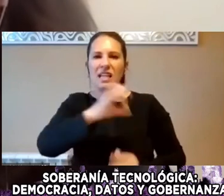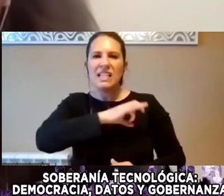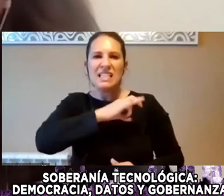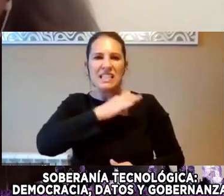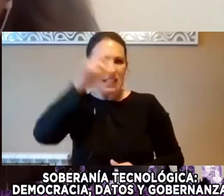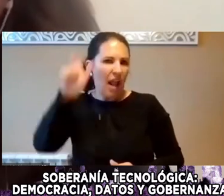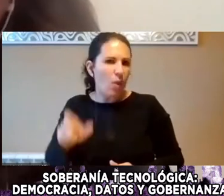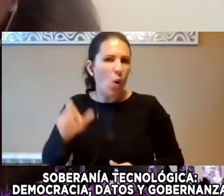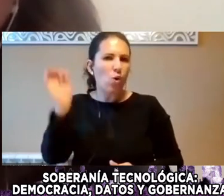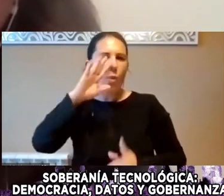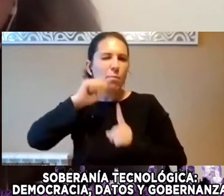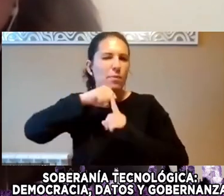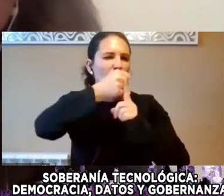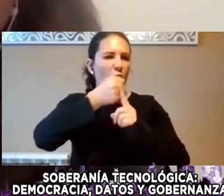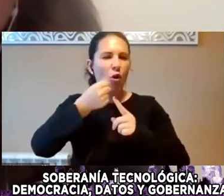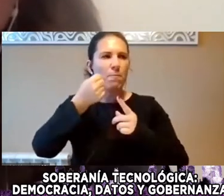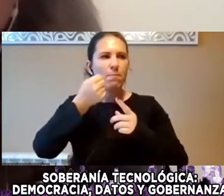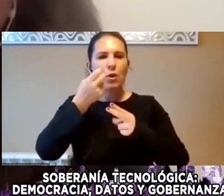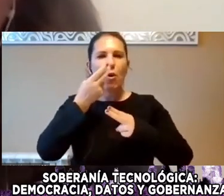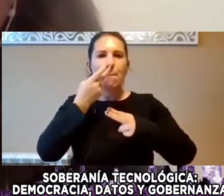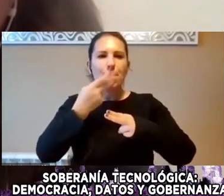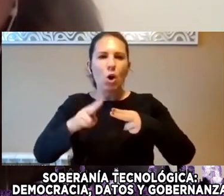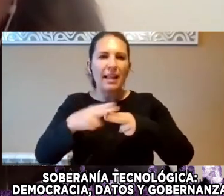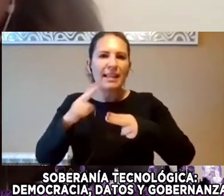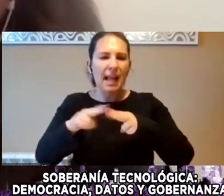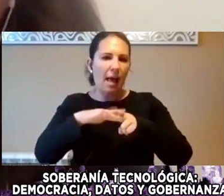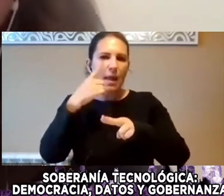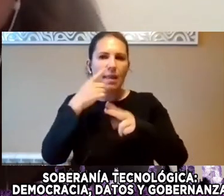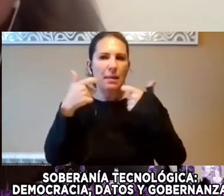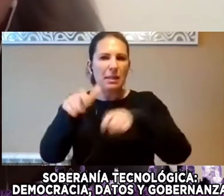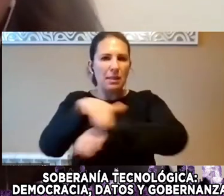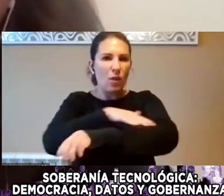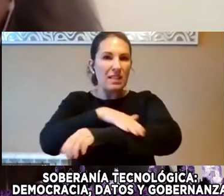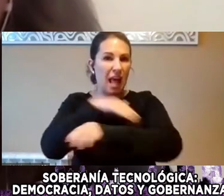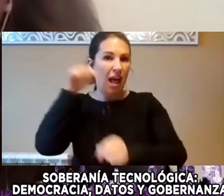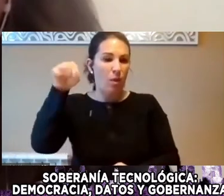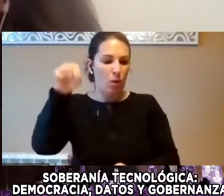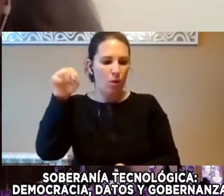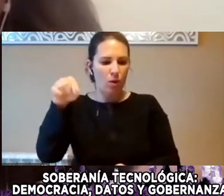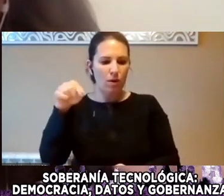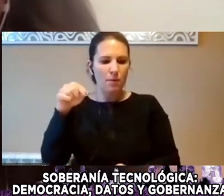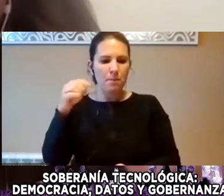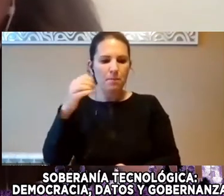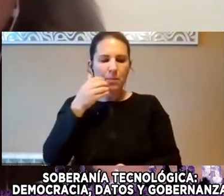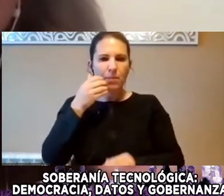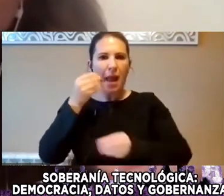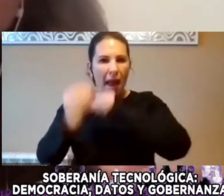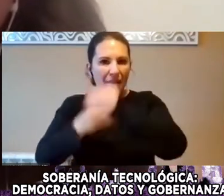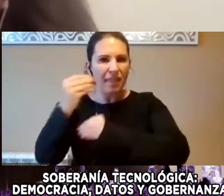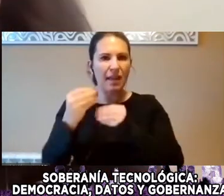Presión Política Del Departamento De Estado Hicieran Que Una publicación